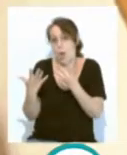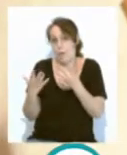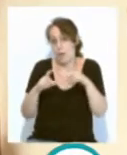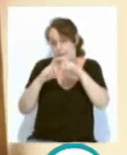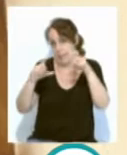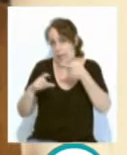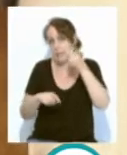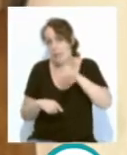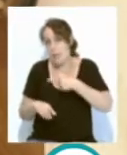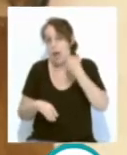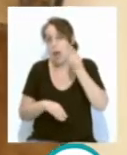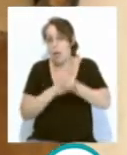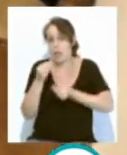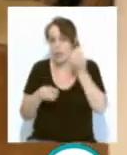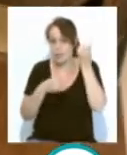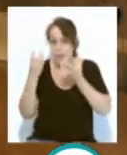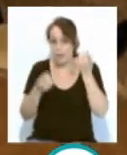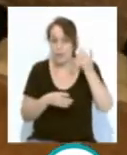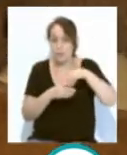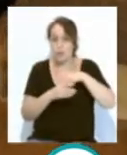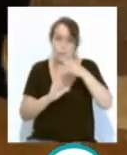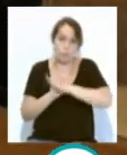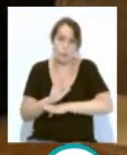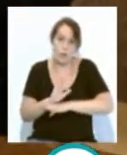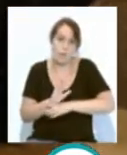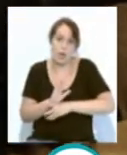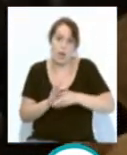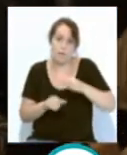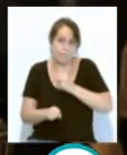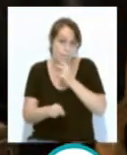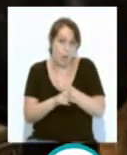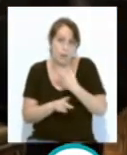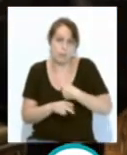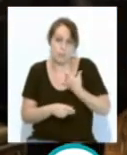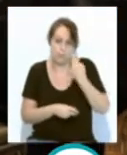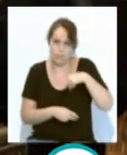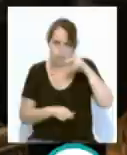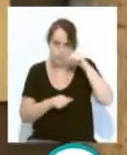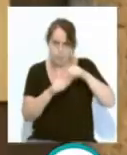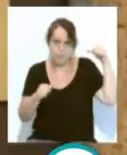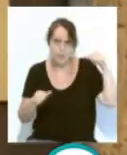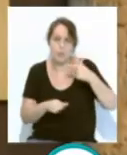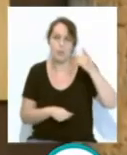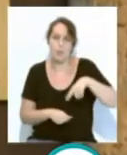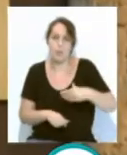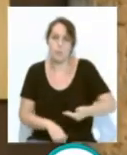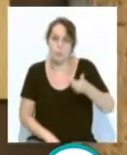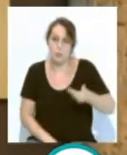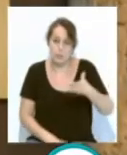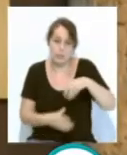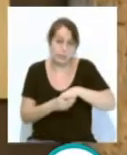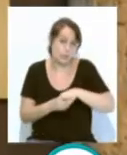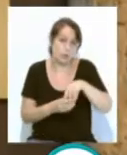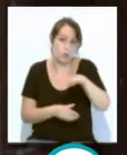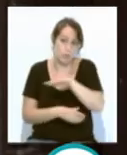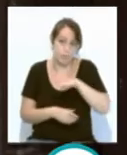que han realizado actividades dentro del programa del establecimiento con una dilatada experiencia y una relevancia en su campo,